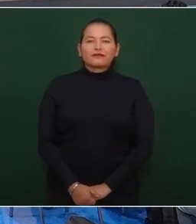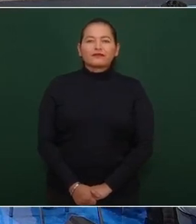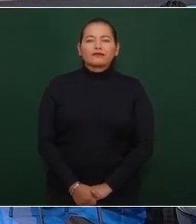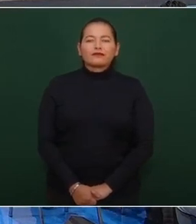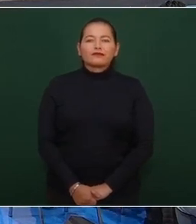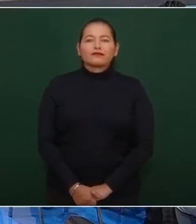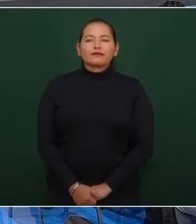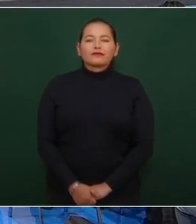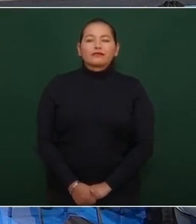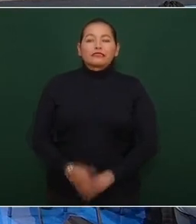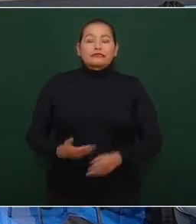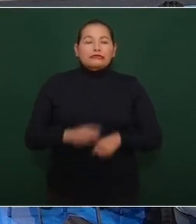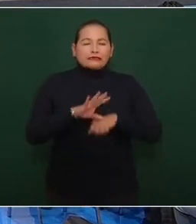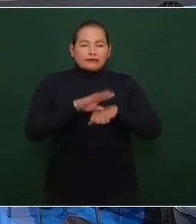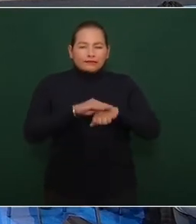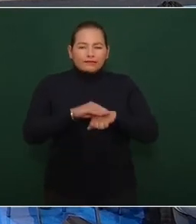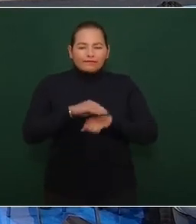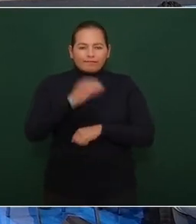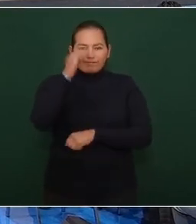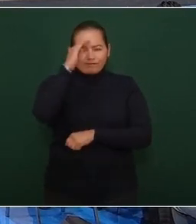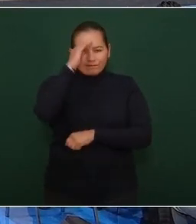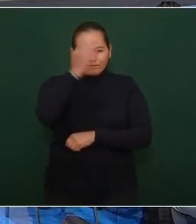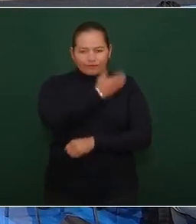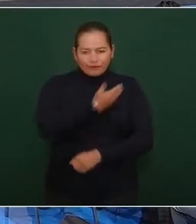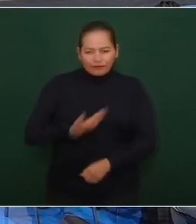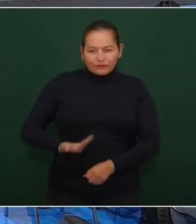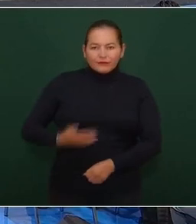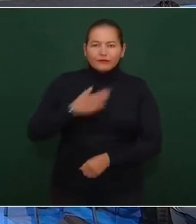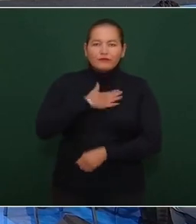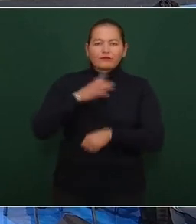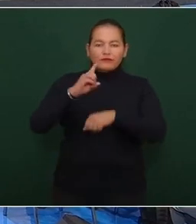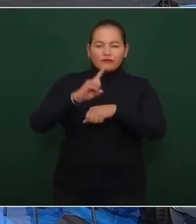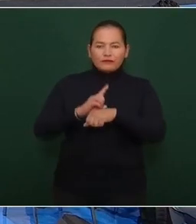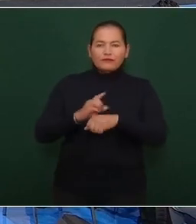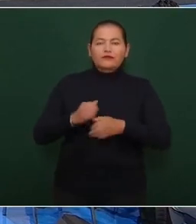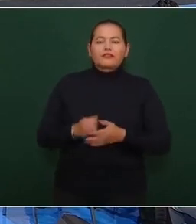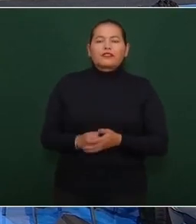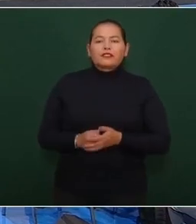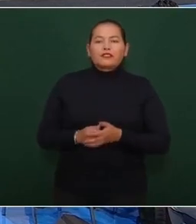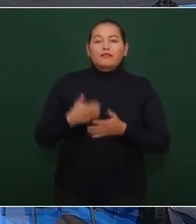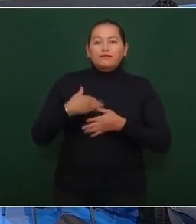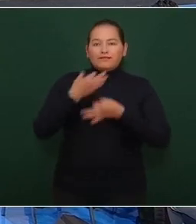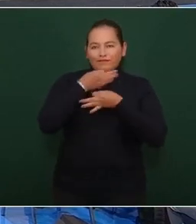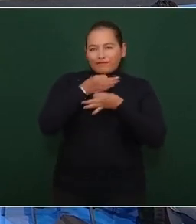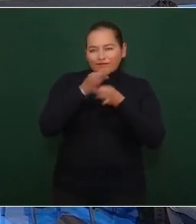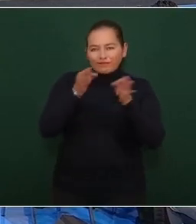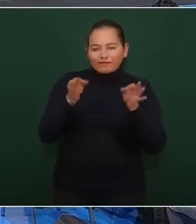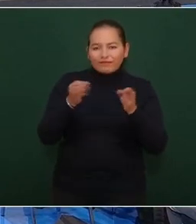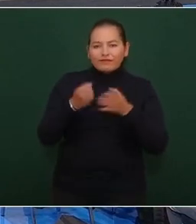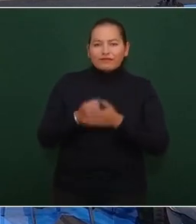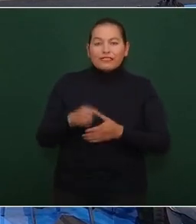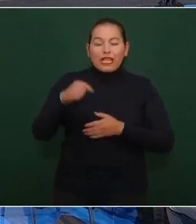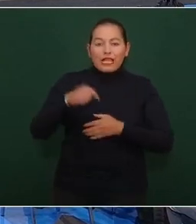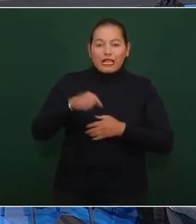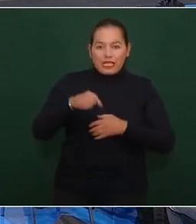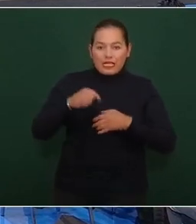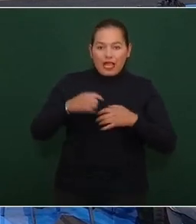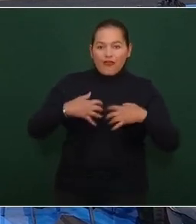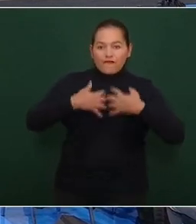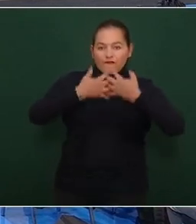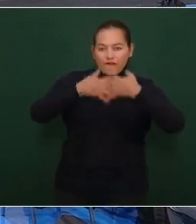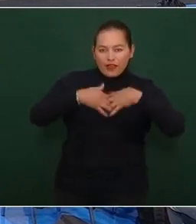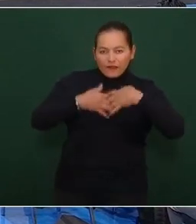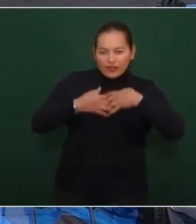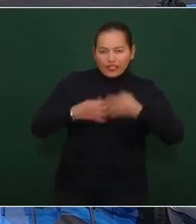Con su permiso, señor presidente. Muy buenos días. Primero, nada más comentarles que estamos aquí en lo que es la fábrica de